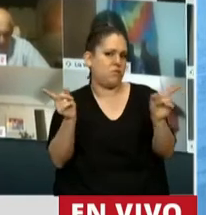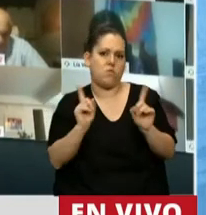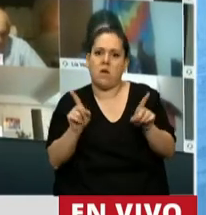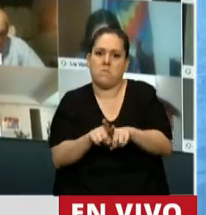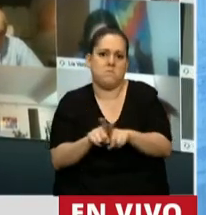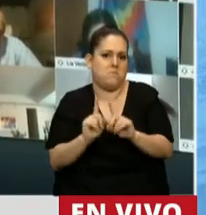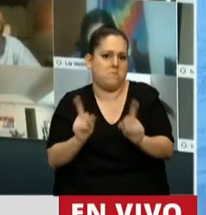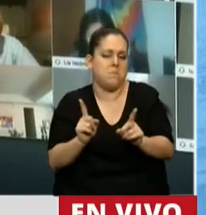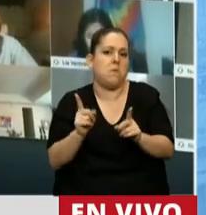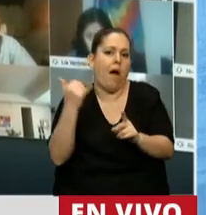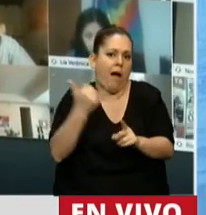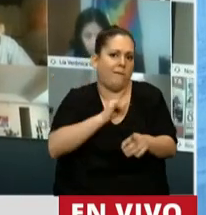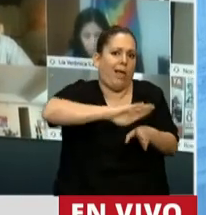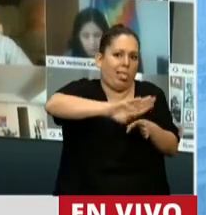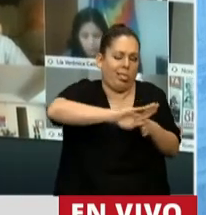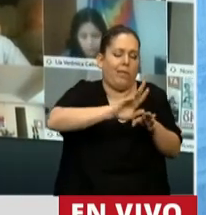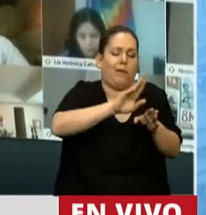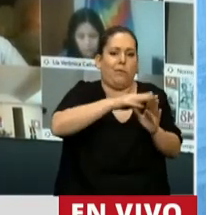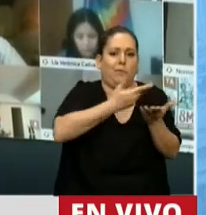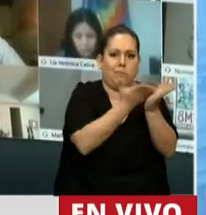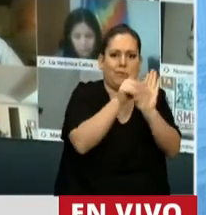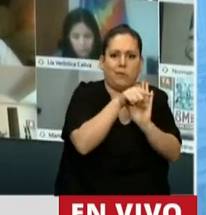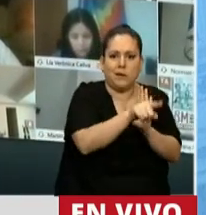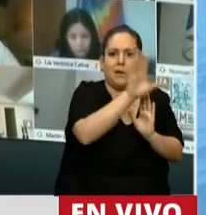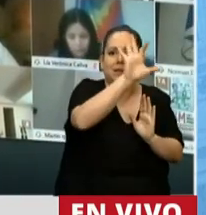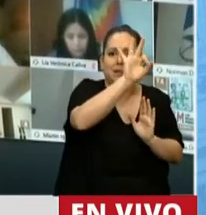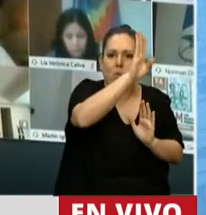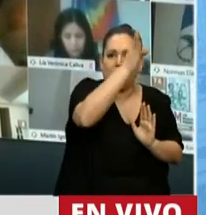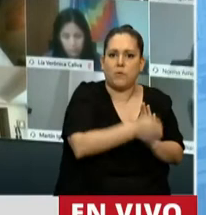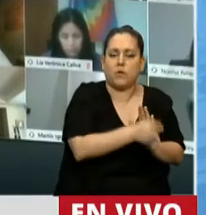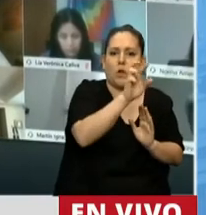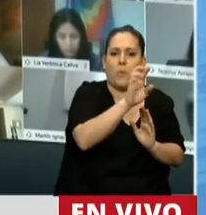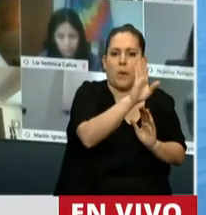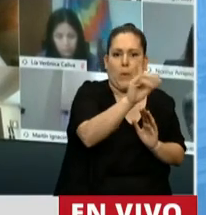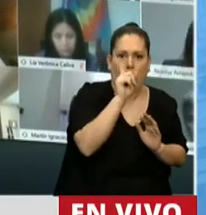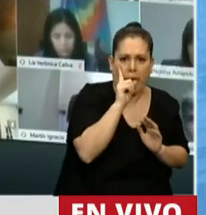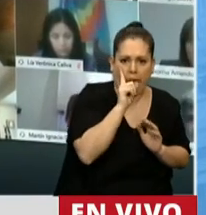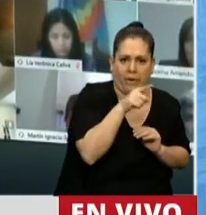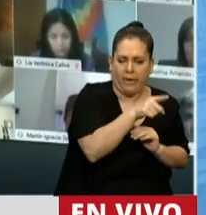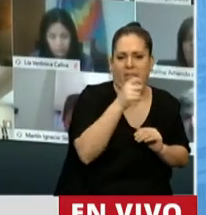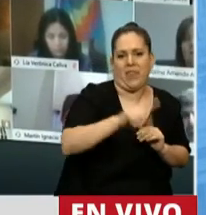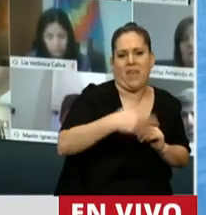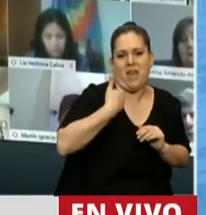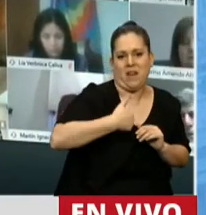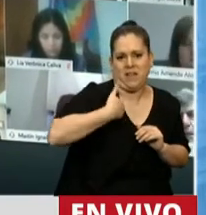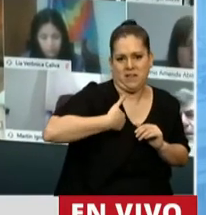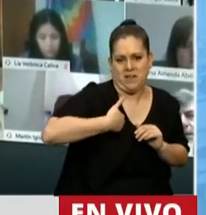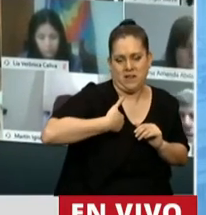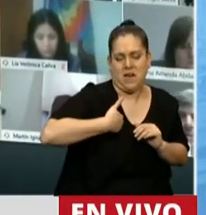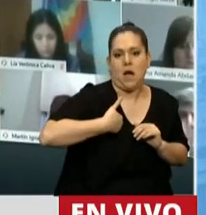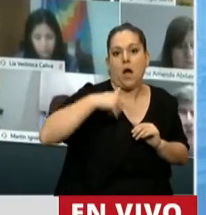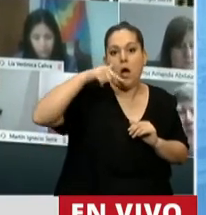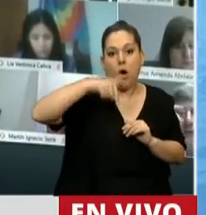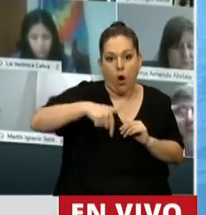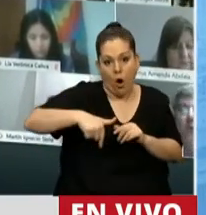comprometido con la deuda pública era un 50% del PBI de la Argentina, hoy